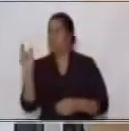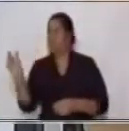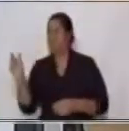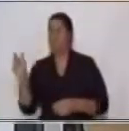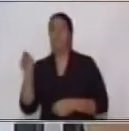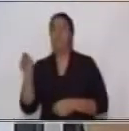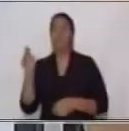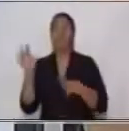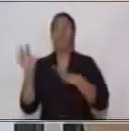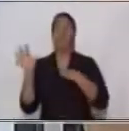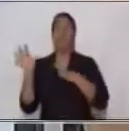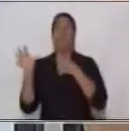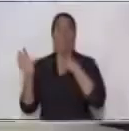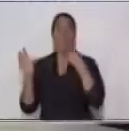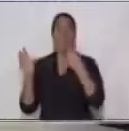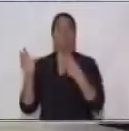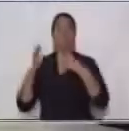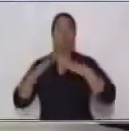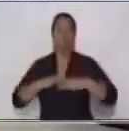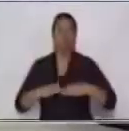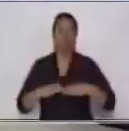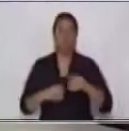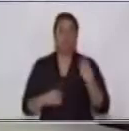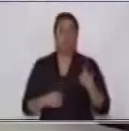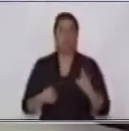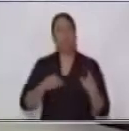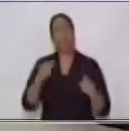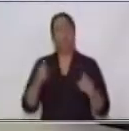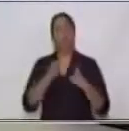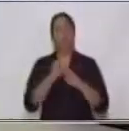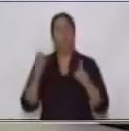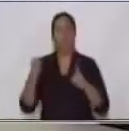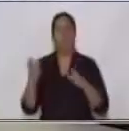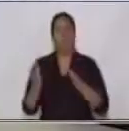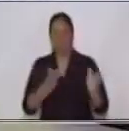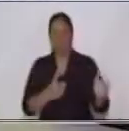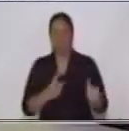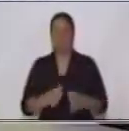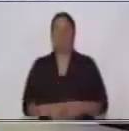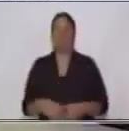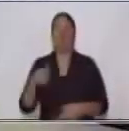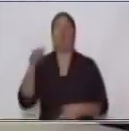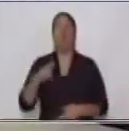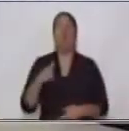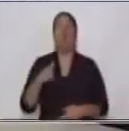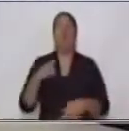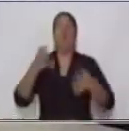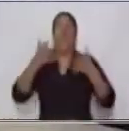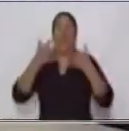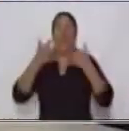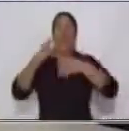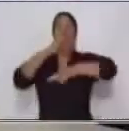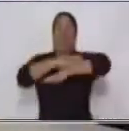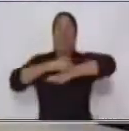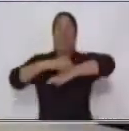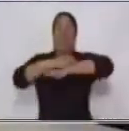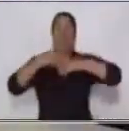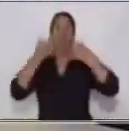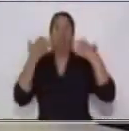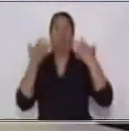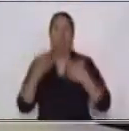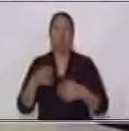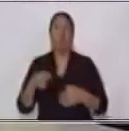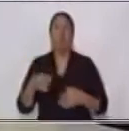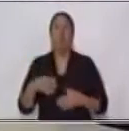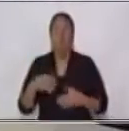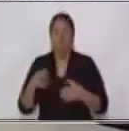el gato bebe agua de la fuente esta parte o en este caso la oración